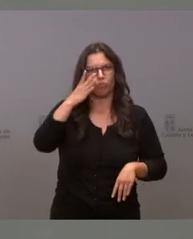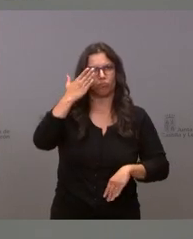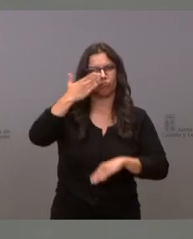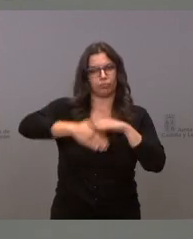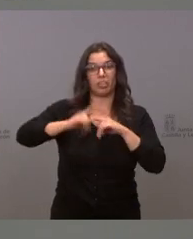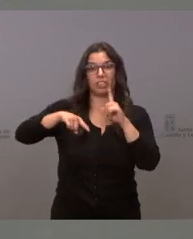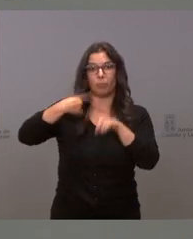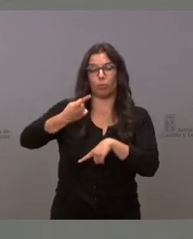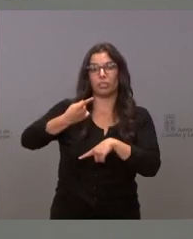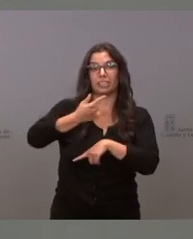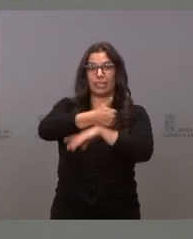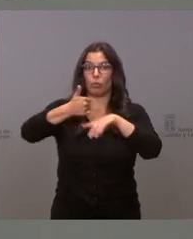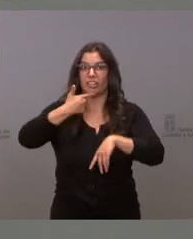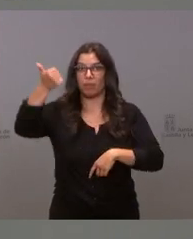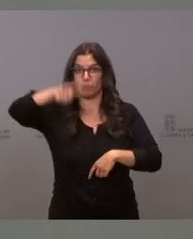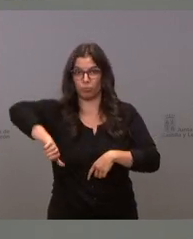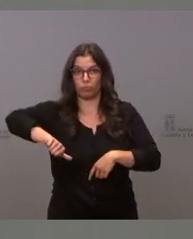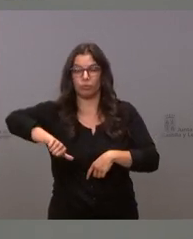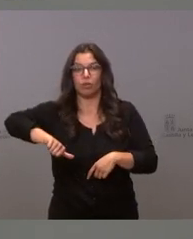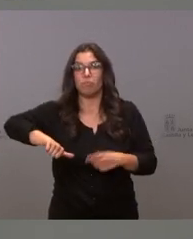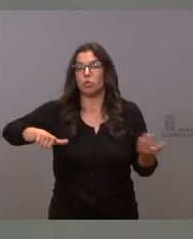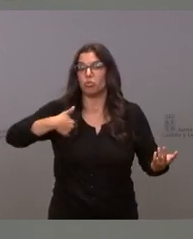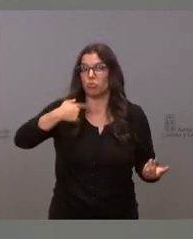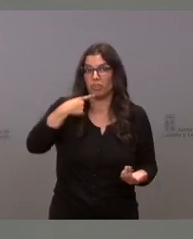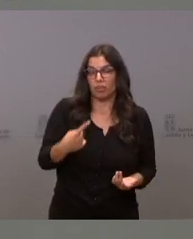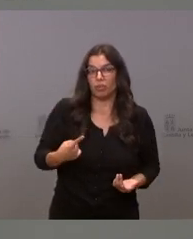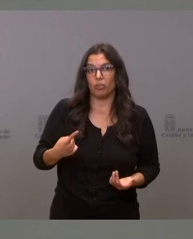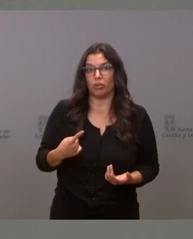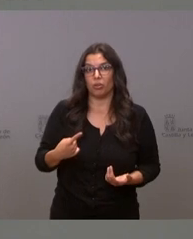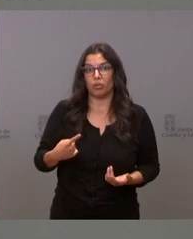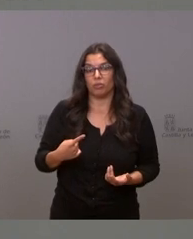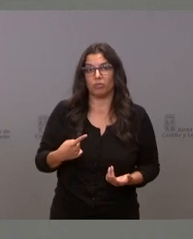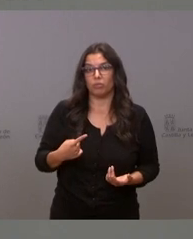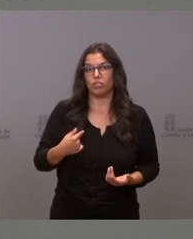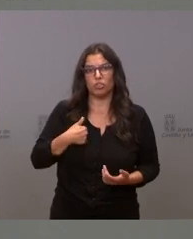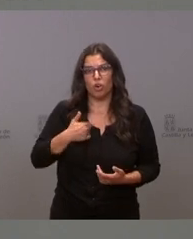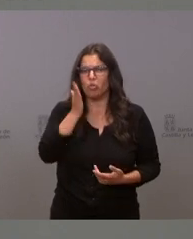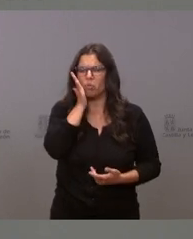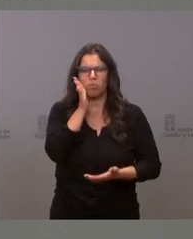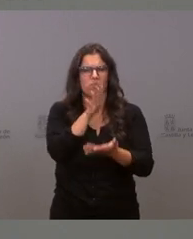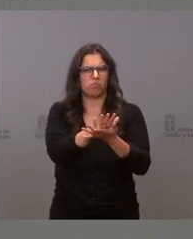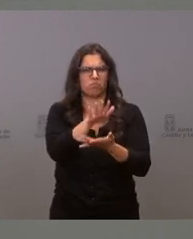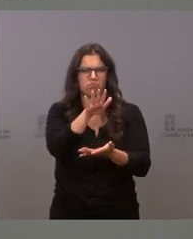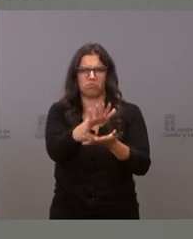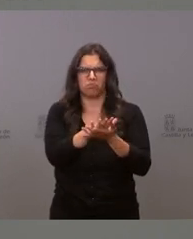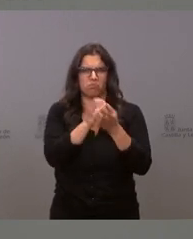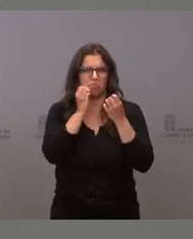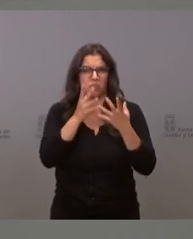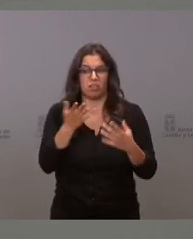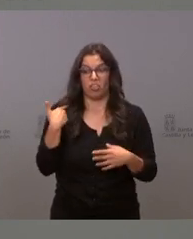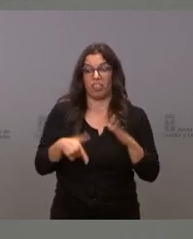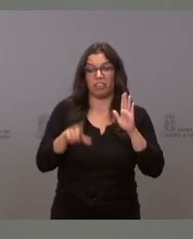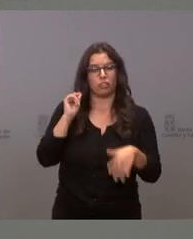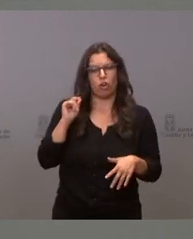tumbaron los tribunales he de decirle que duermo perfectamente tranquilo tranquilo con aquella medida